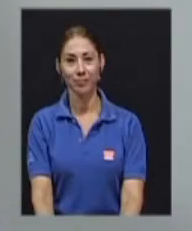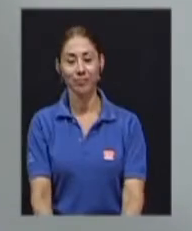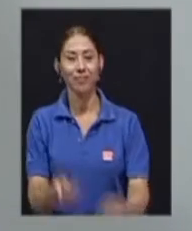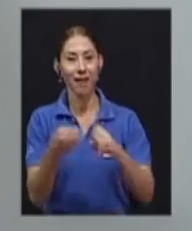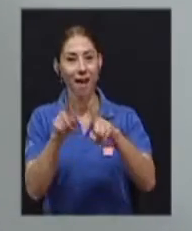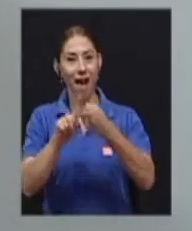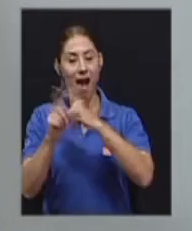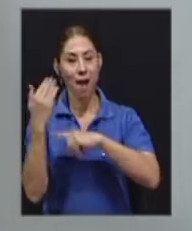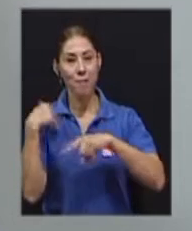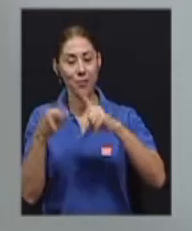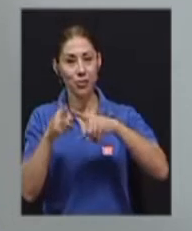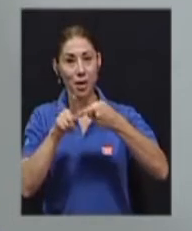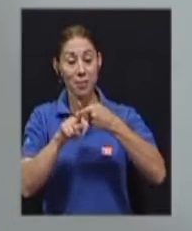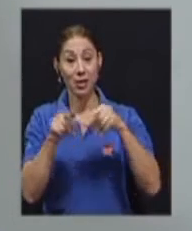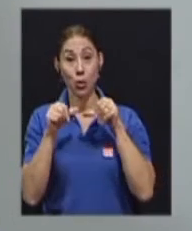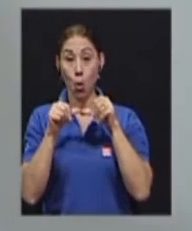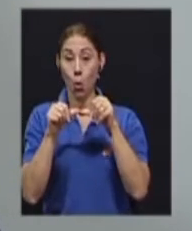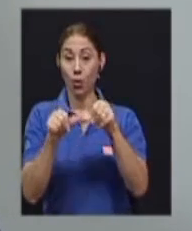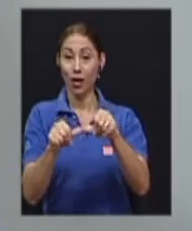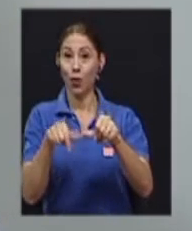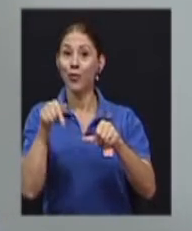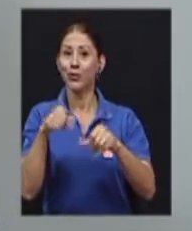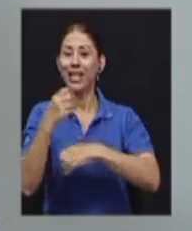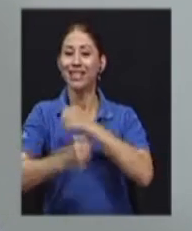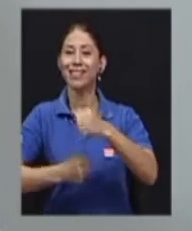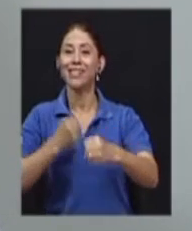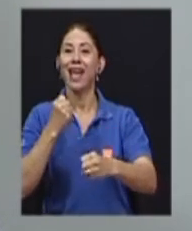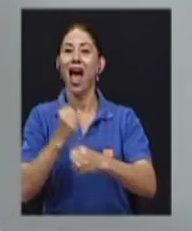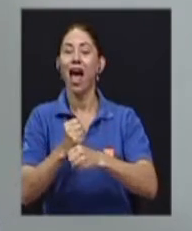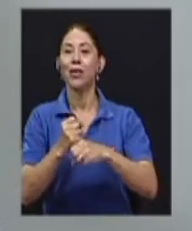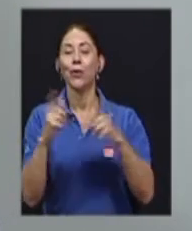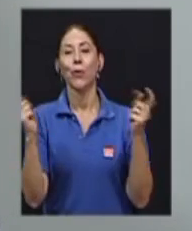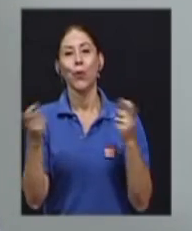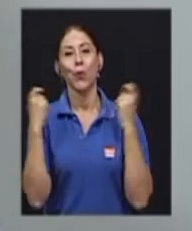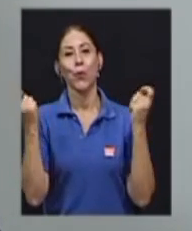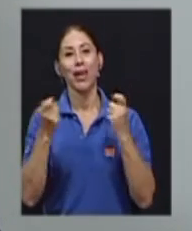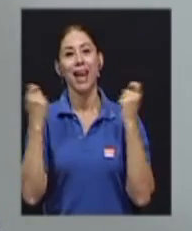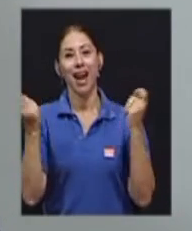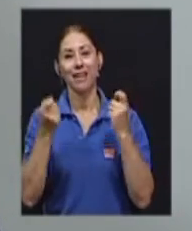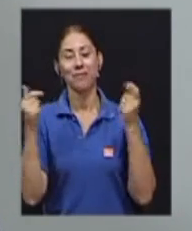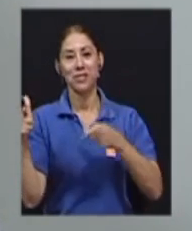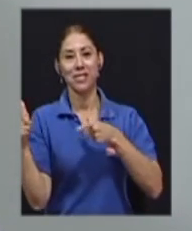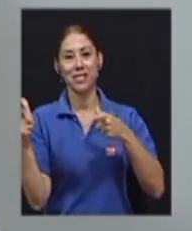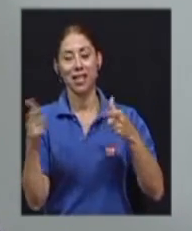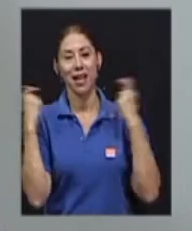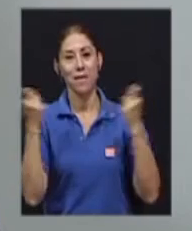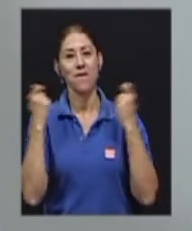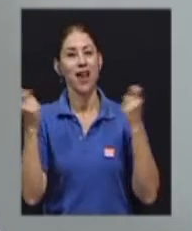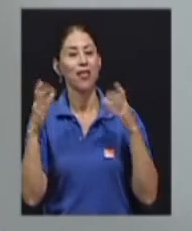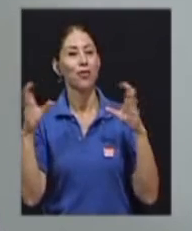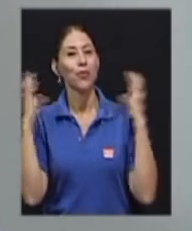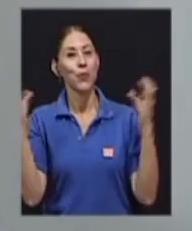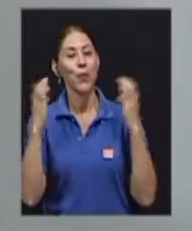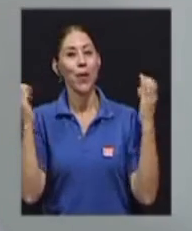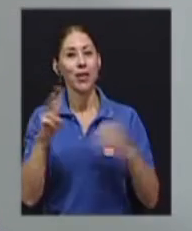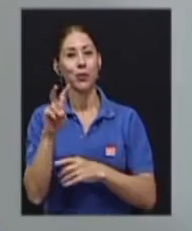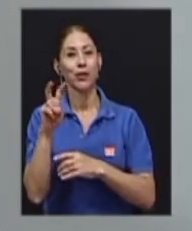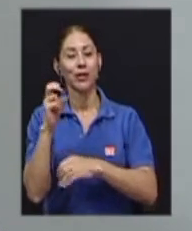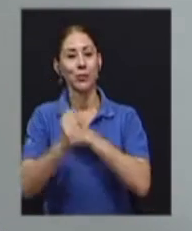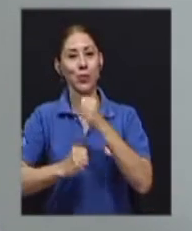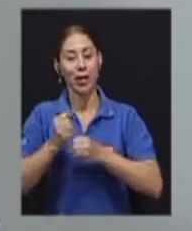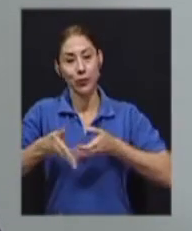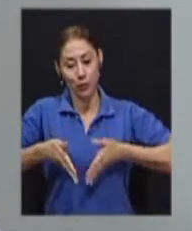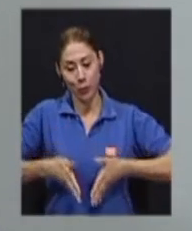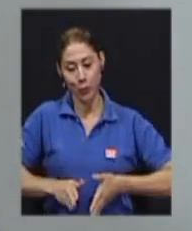Continuamos, amigas y amigos, en este año jubilar del Bicentenario de San Juan Bosco, conversando